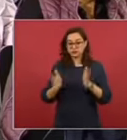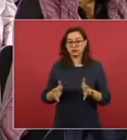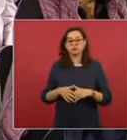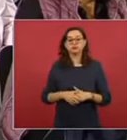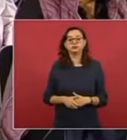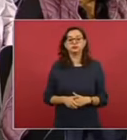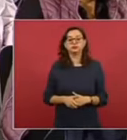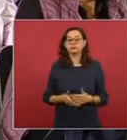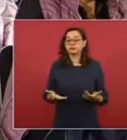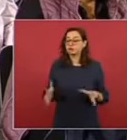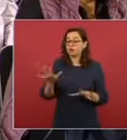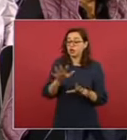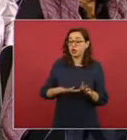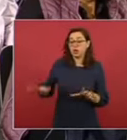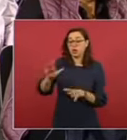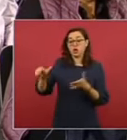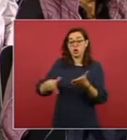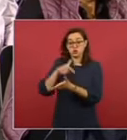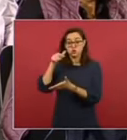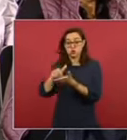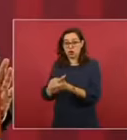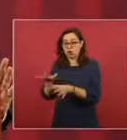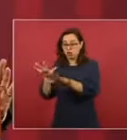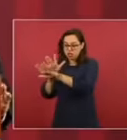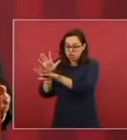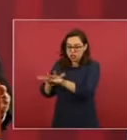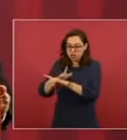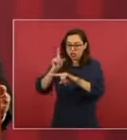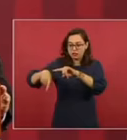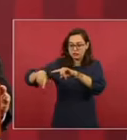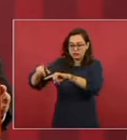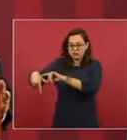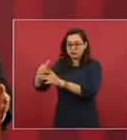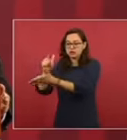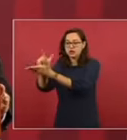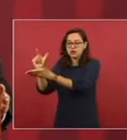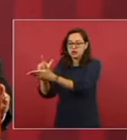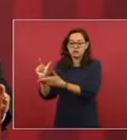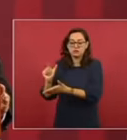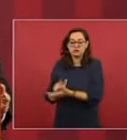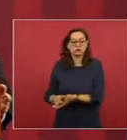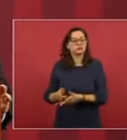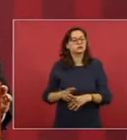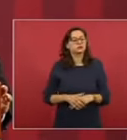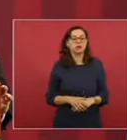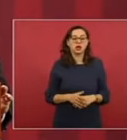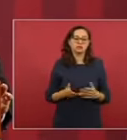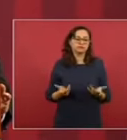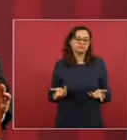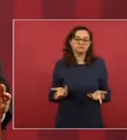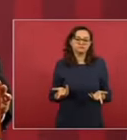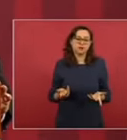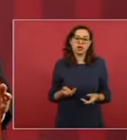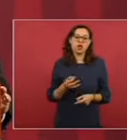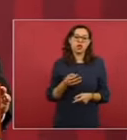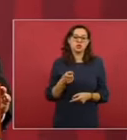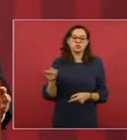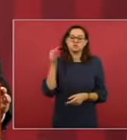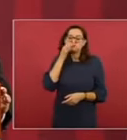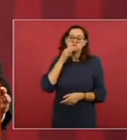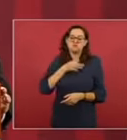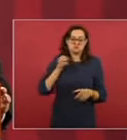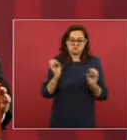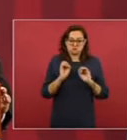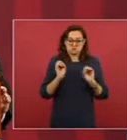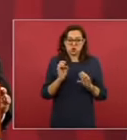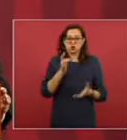Lo que tenemos conocimiento ahora es que estos detenidos ya están vinculados por diversos delitos, incluyendo el